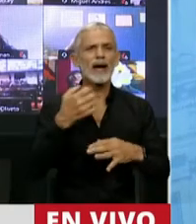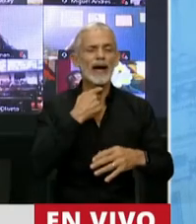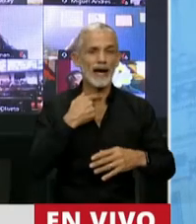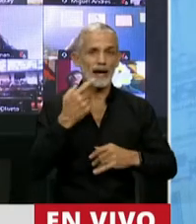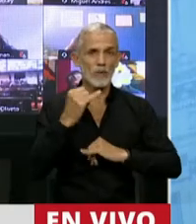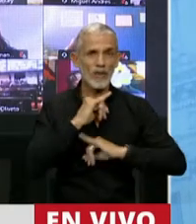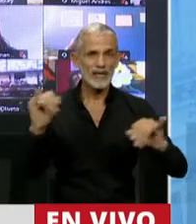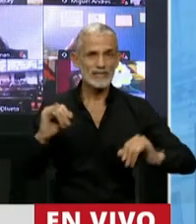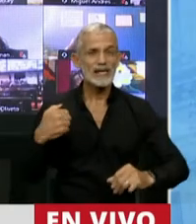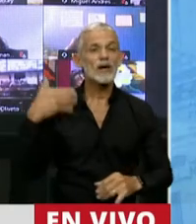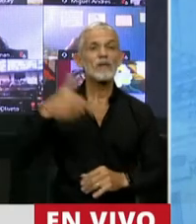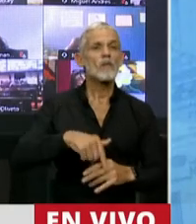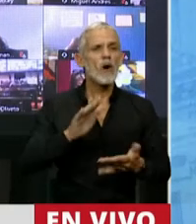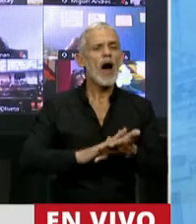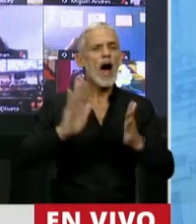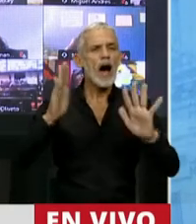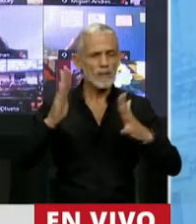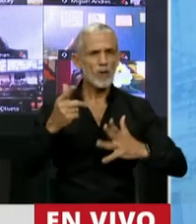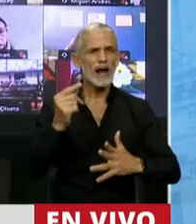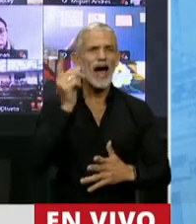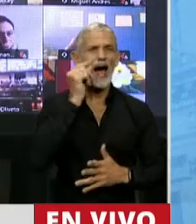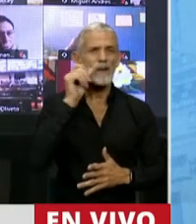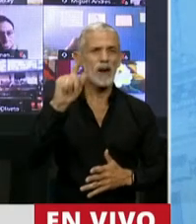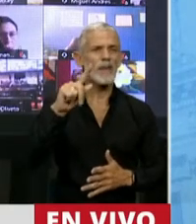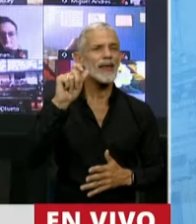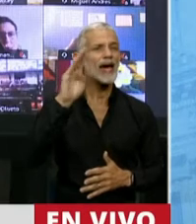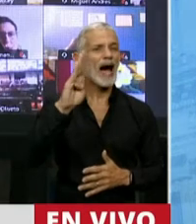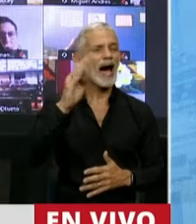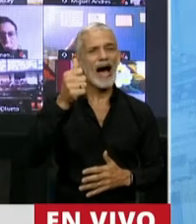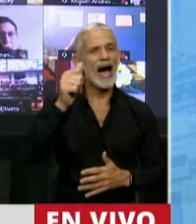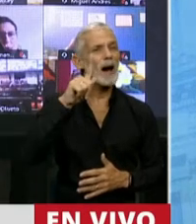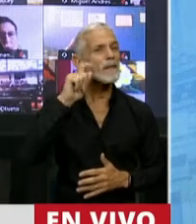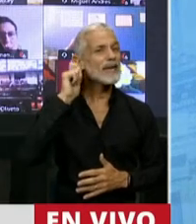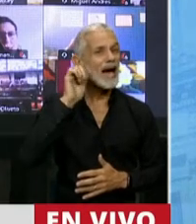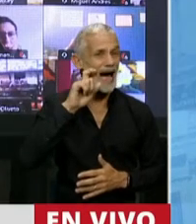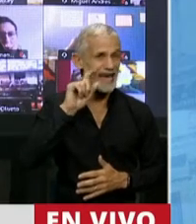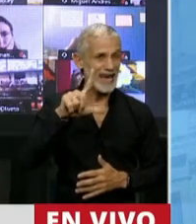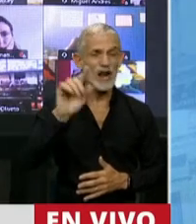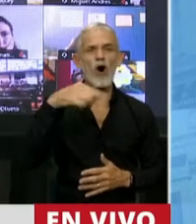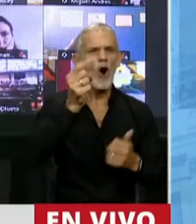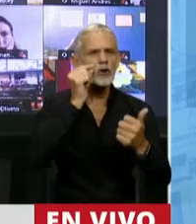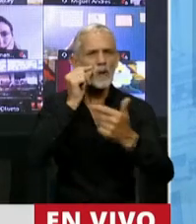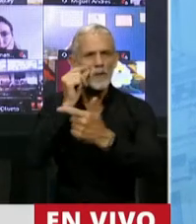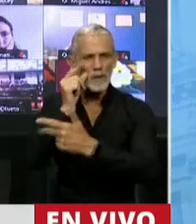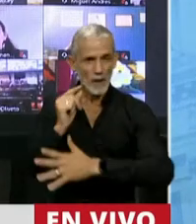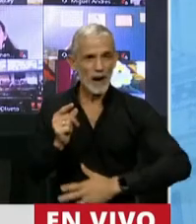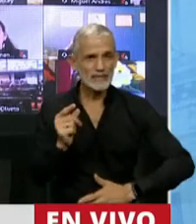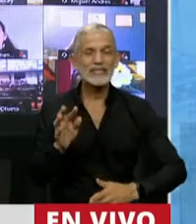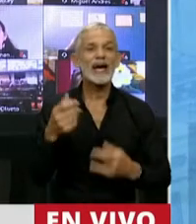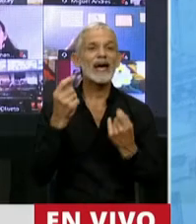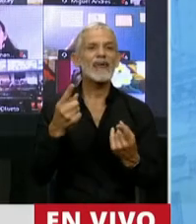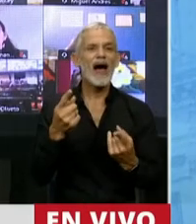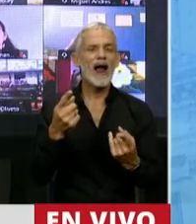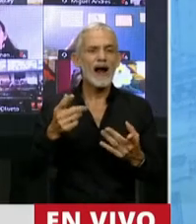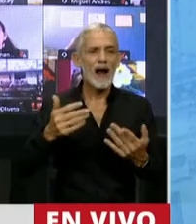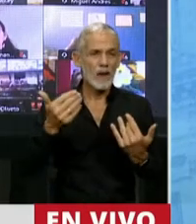y vamos a aplaudir al papá de Abigail y a cuantos otros papás que le brindaron hasta